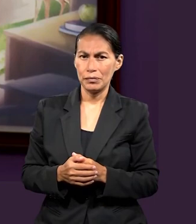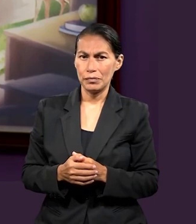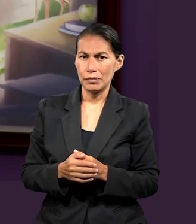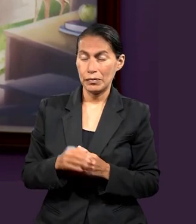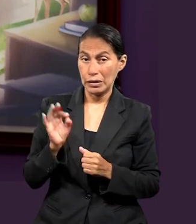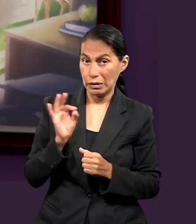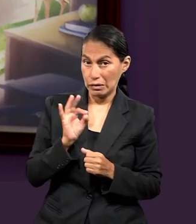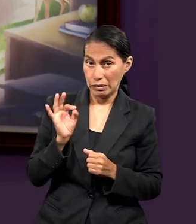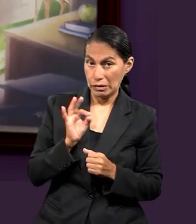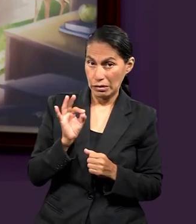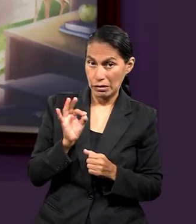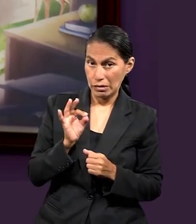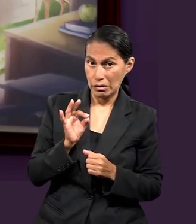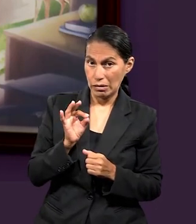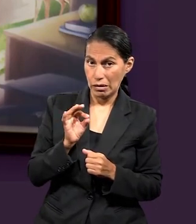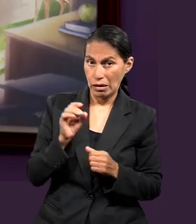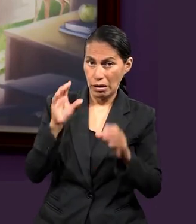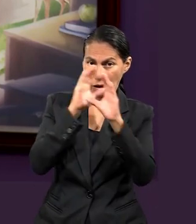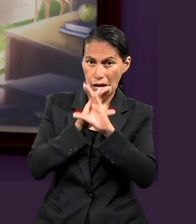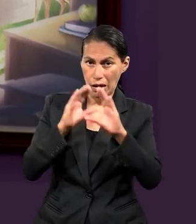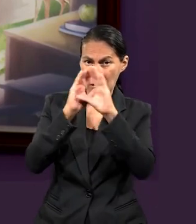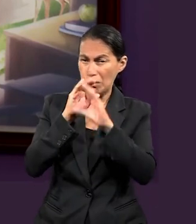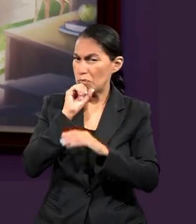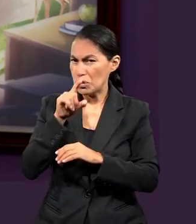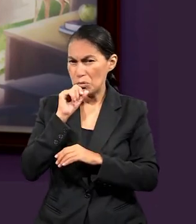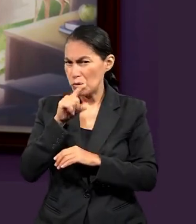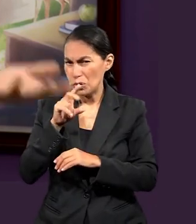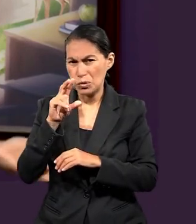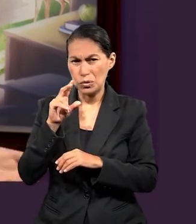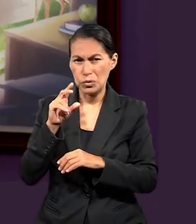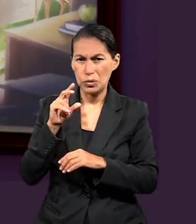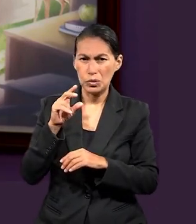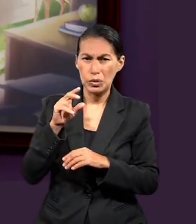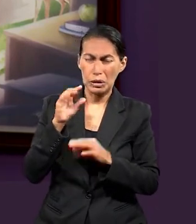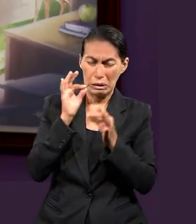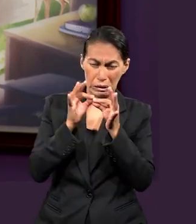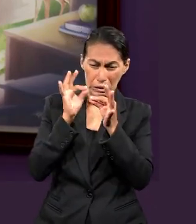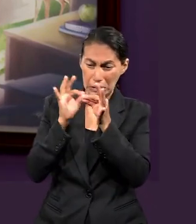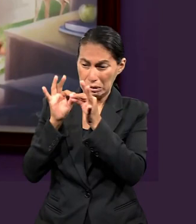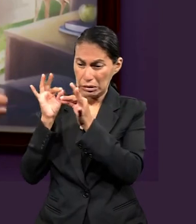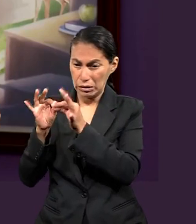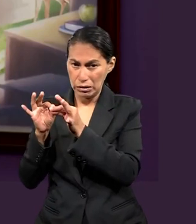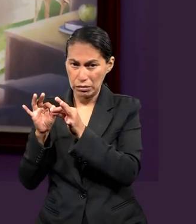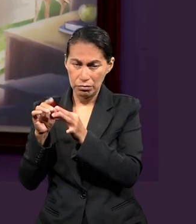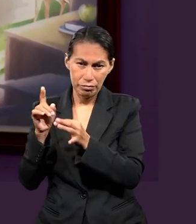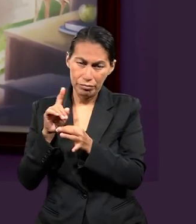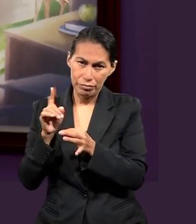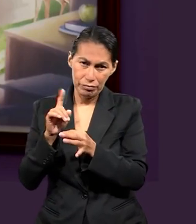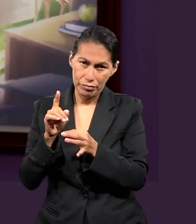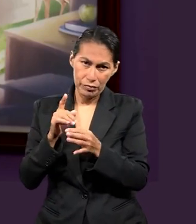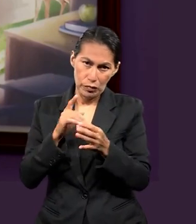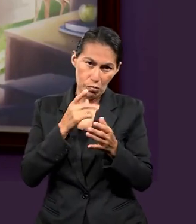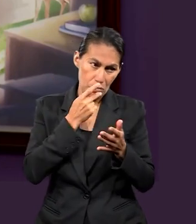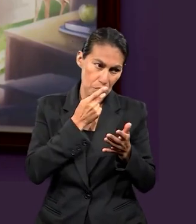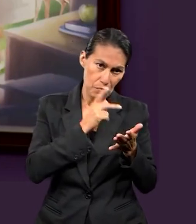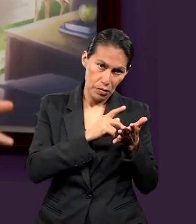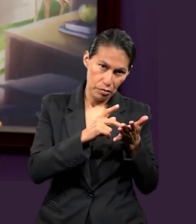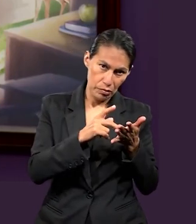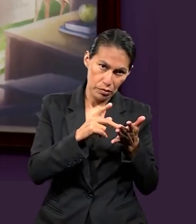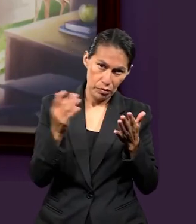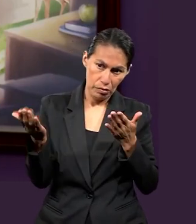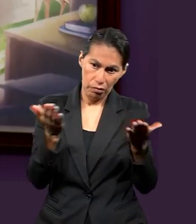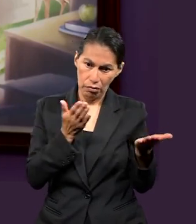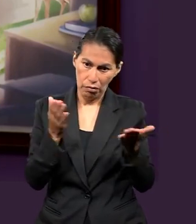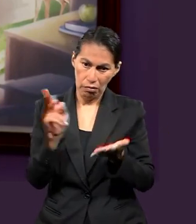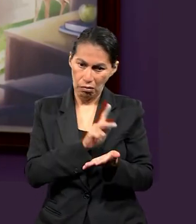vez no son los mismos cantos que Pablo hacía, el mismo proceso exactamente como Pablo lo